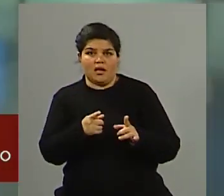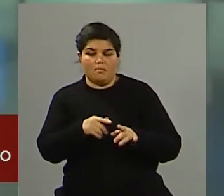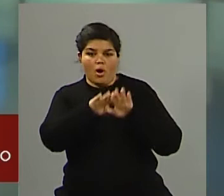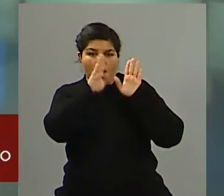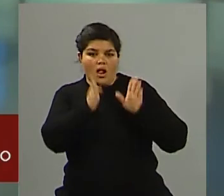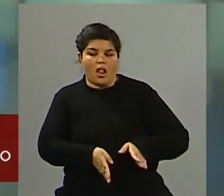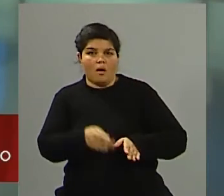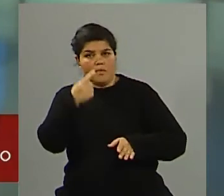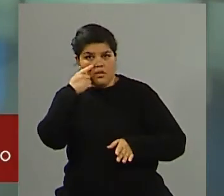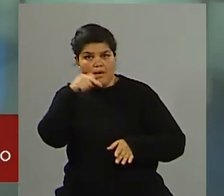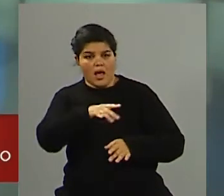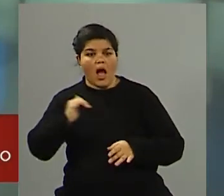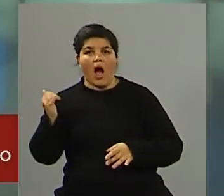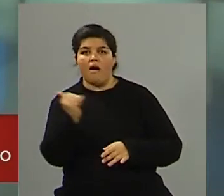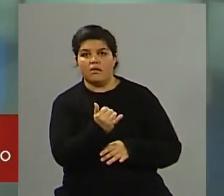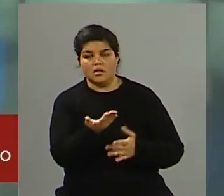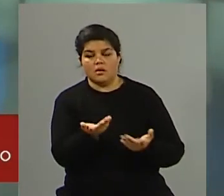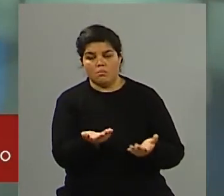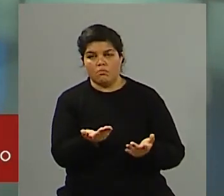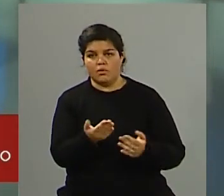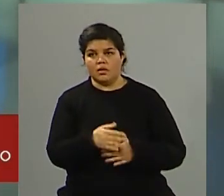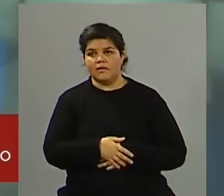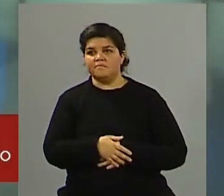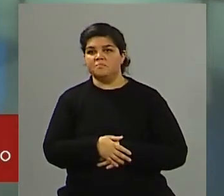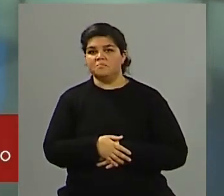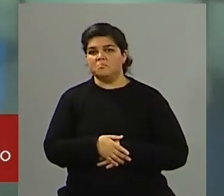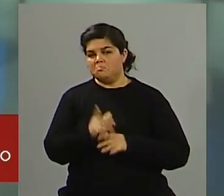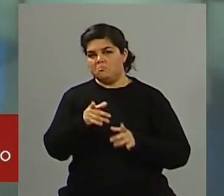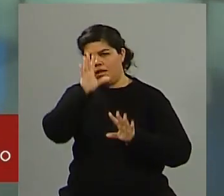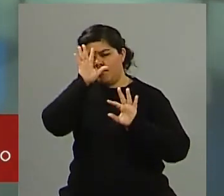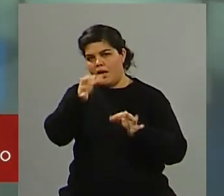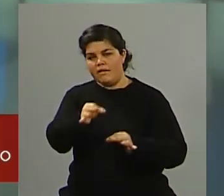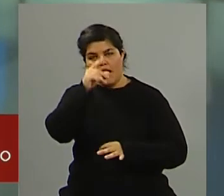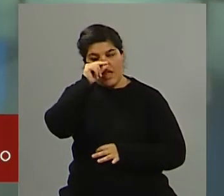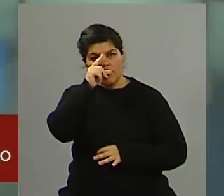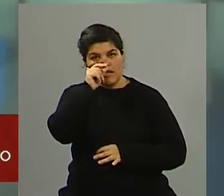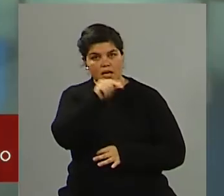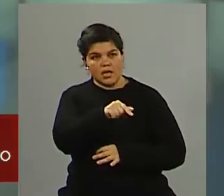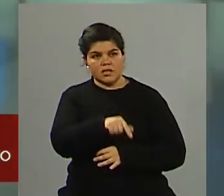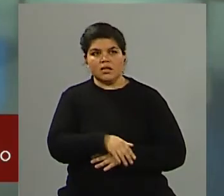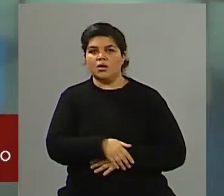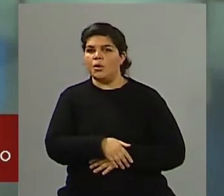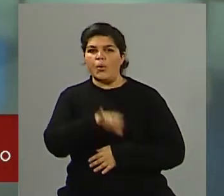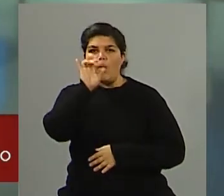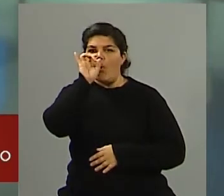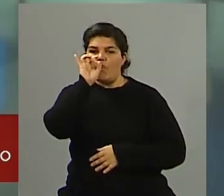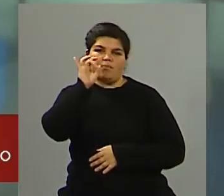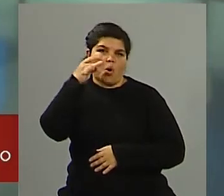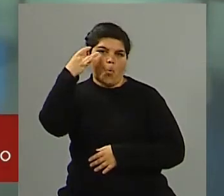No tenemos más información, desde público conocimiento, que el municipio de Las Heras es el único municipio que no hizo las presentaciones